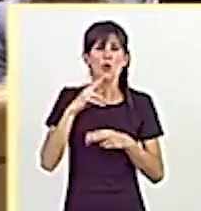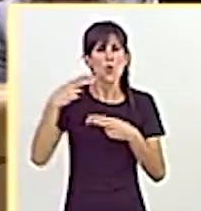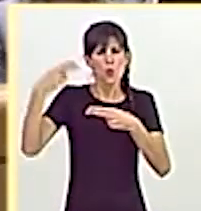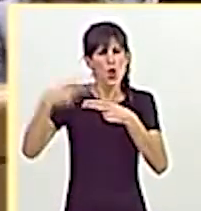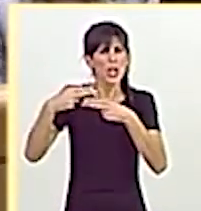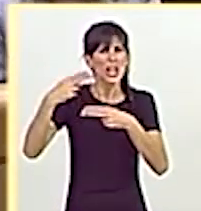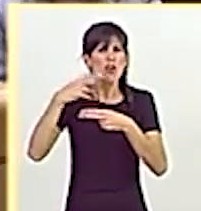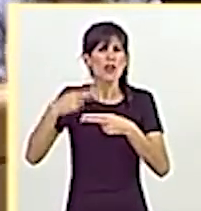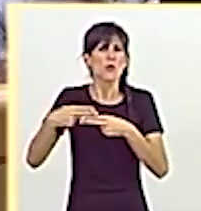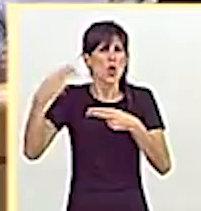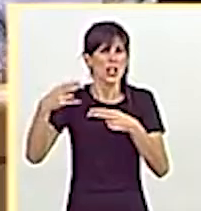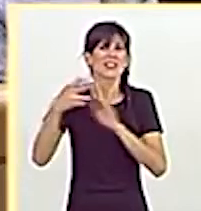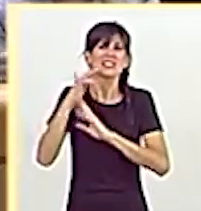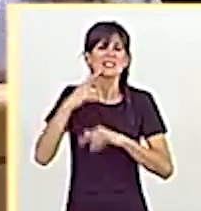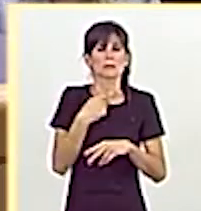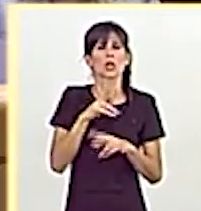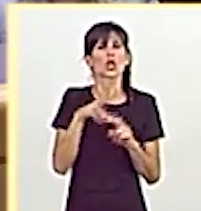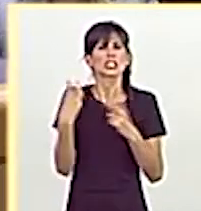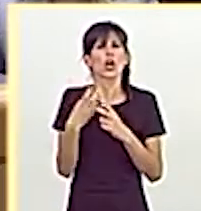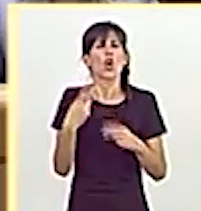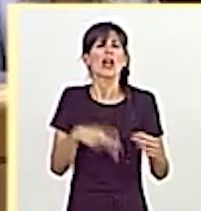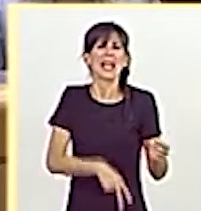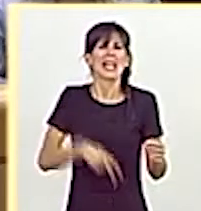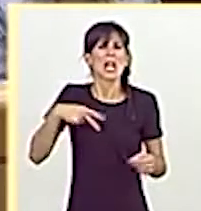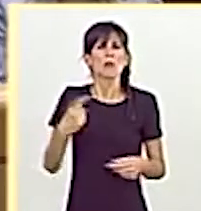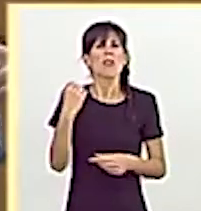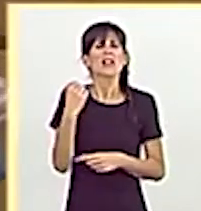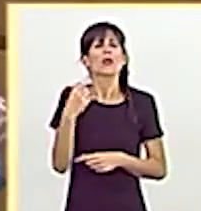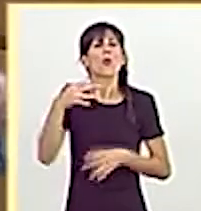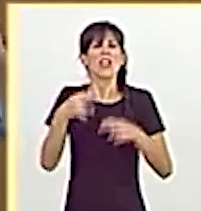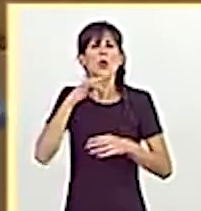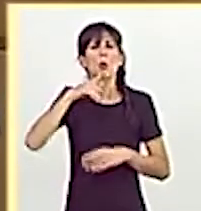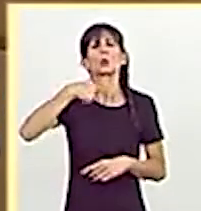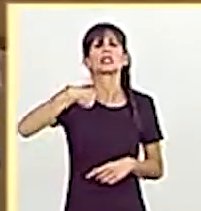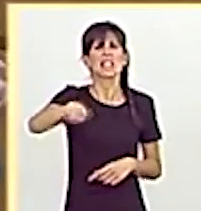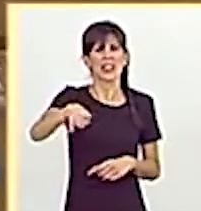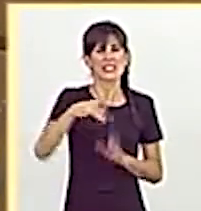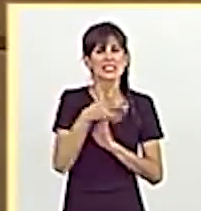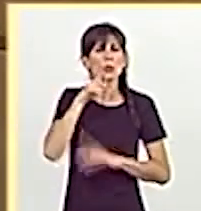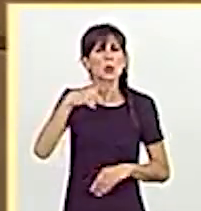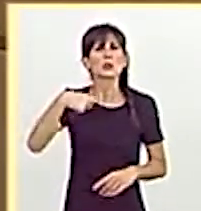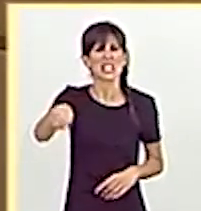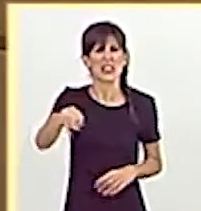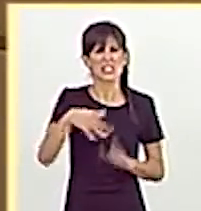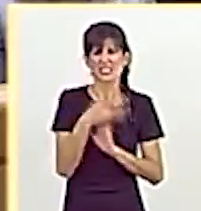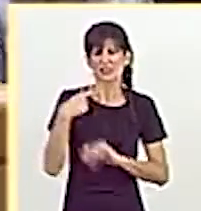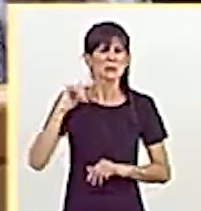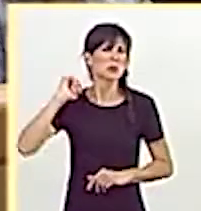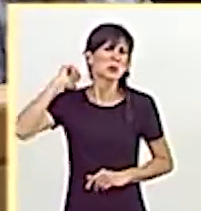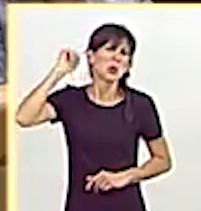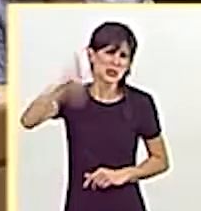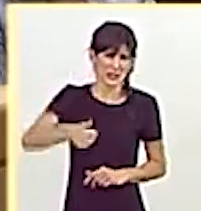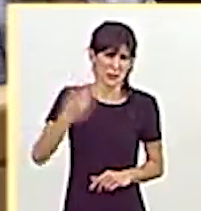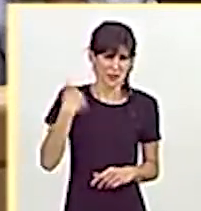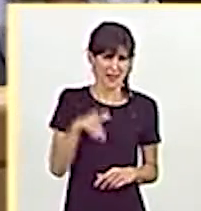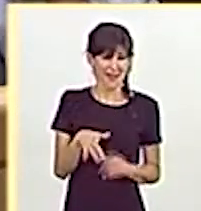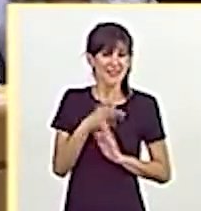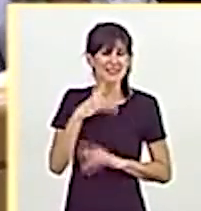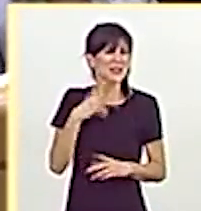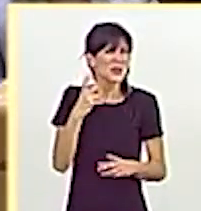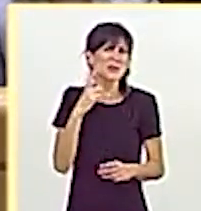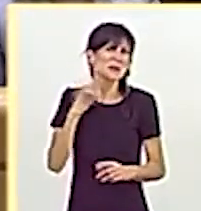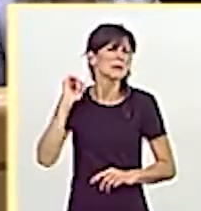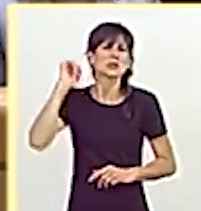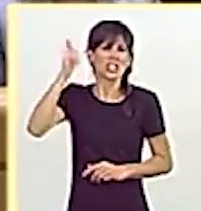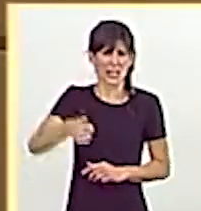que han sometido el Consejo General del Poder Judicial ustedes, ustedes durante mucho tiempo, durante